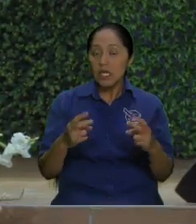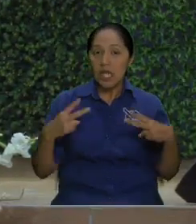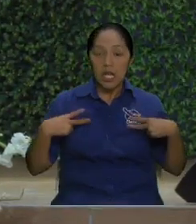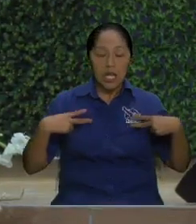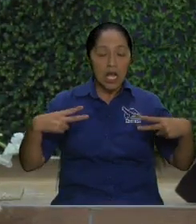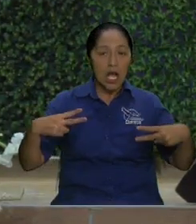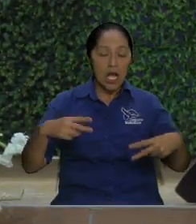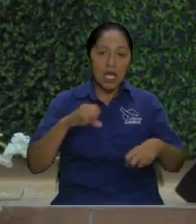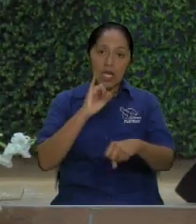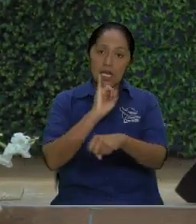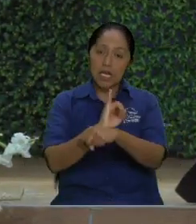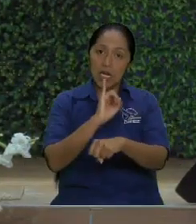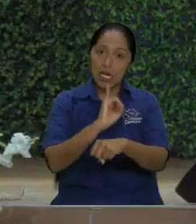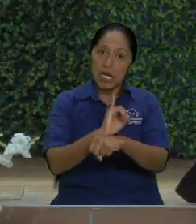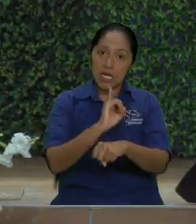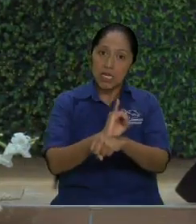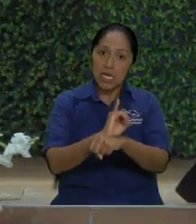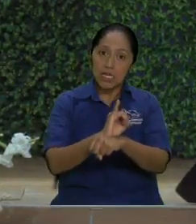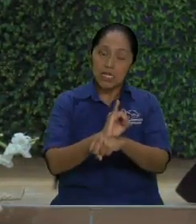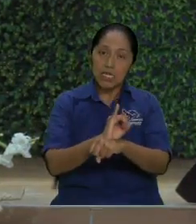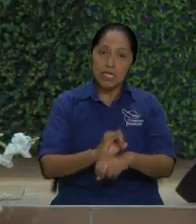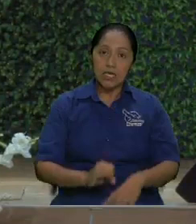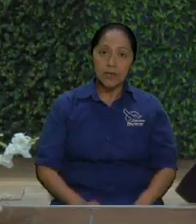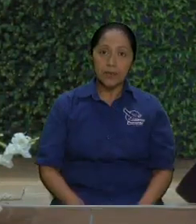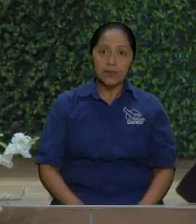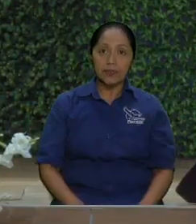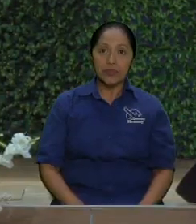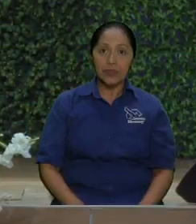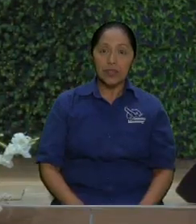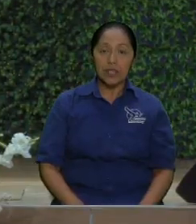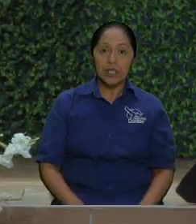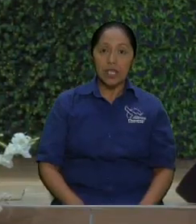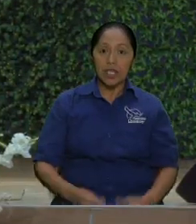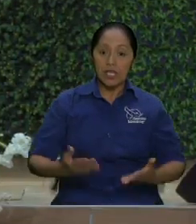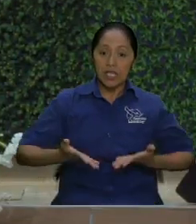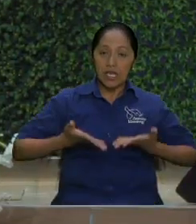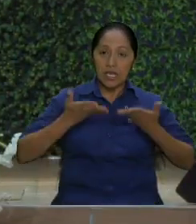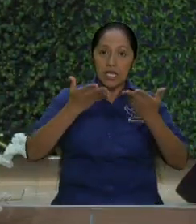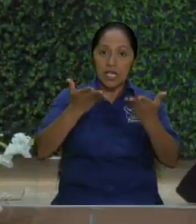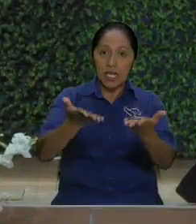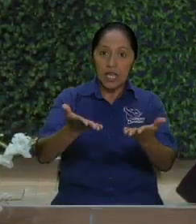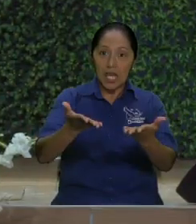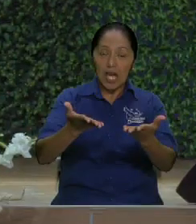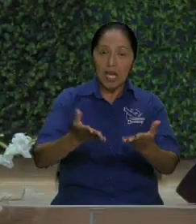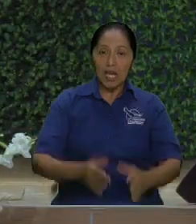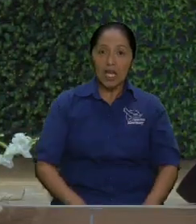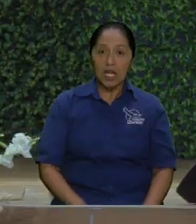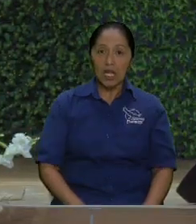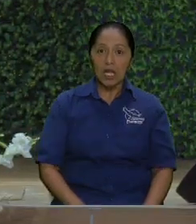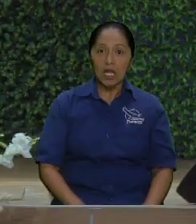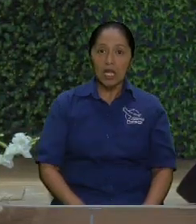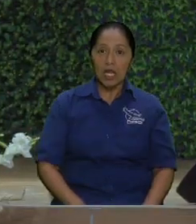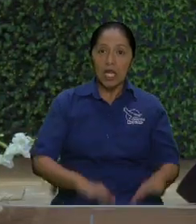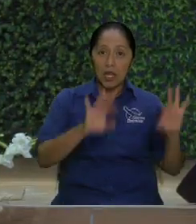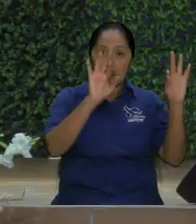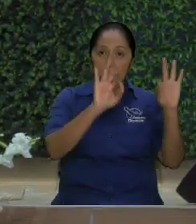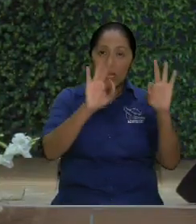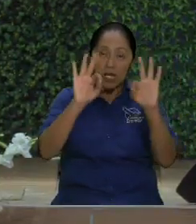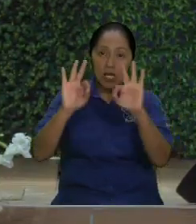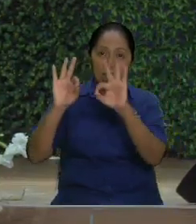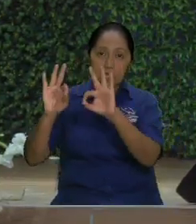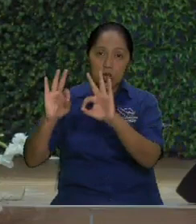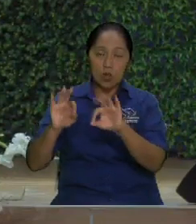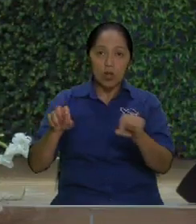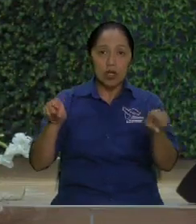y yo no pues no vengo a fastidiar a nadie pues quizá depende